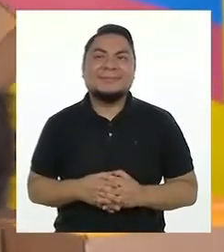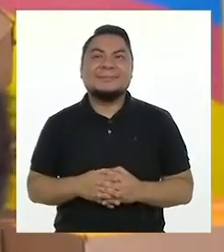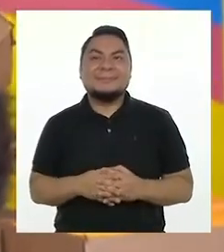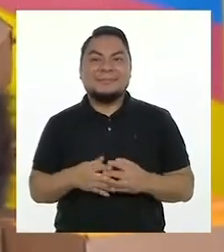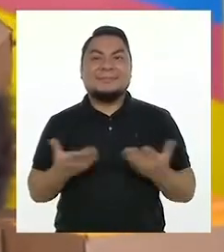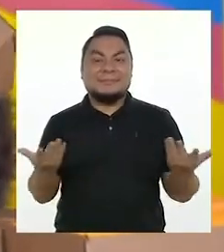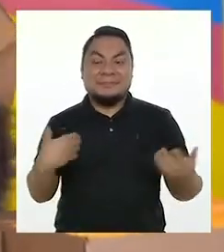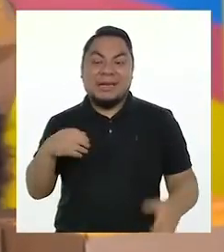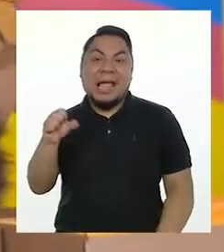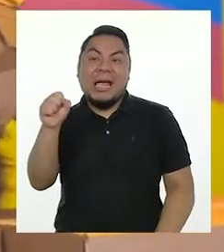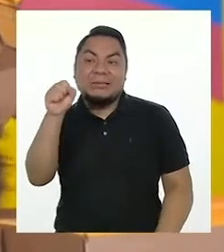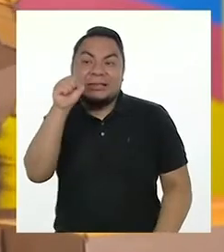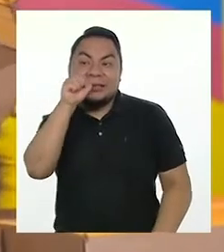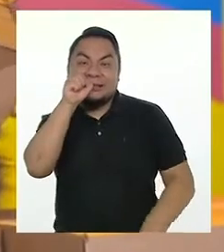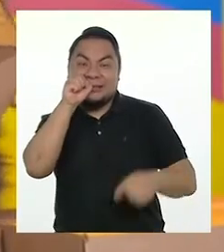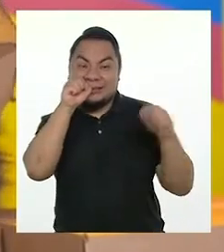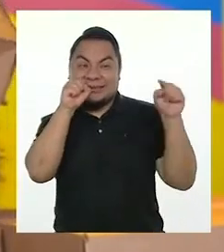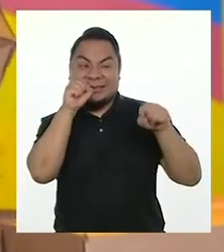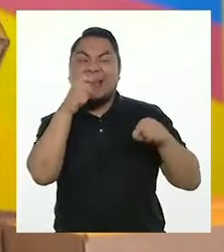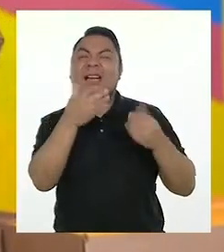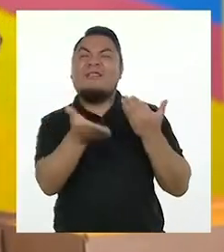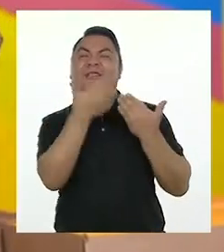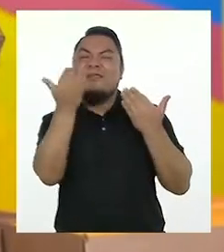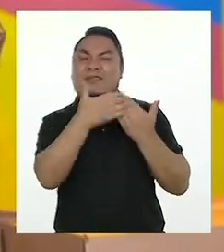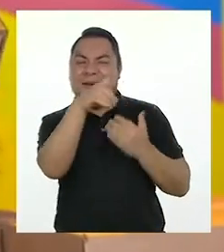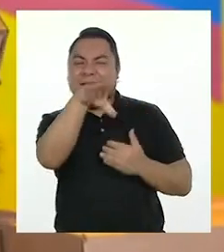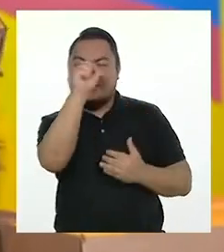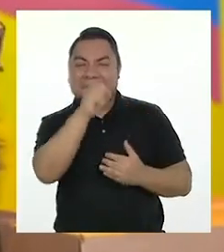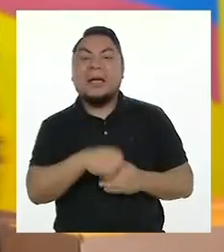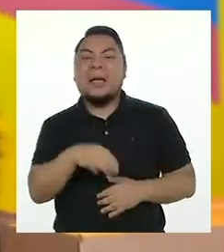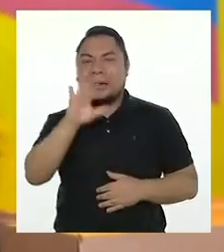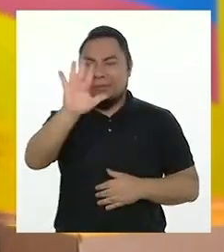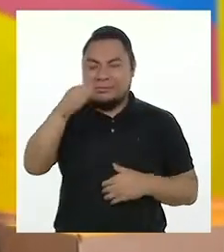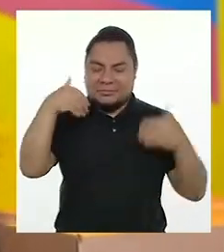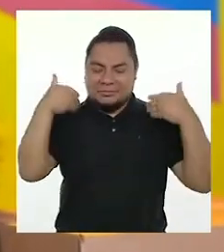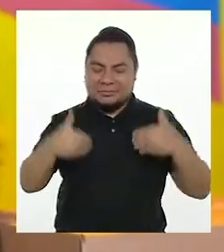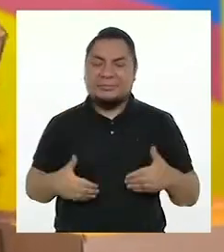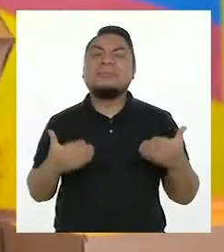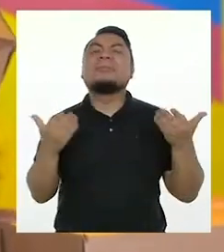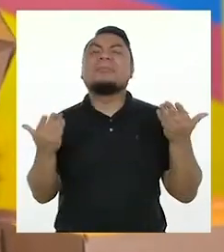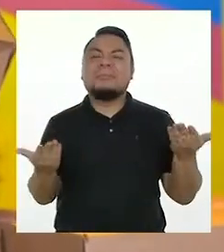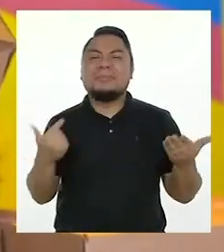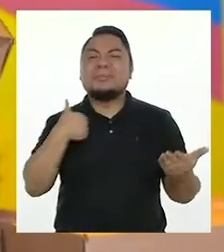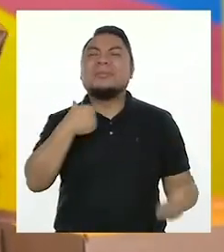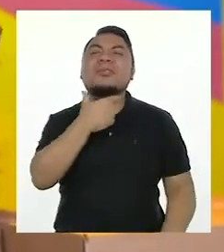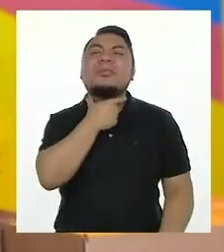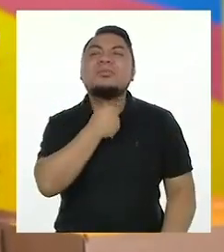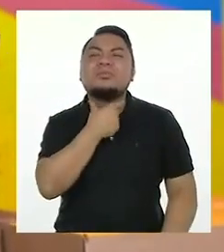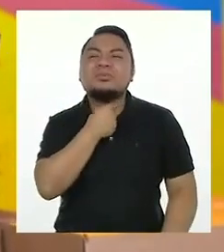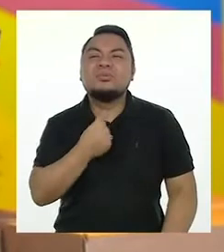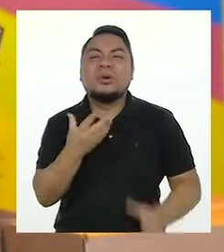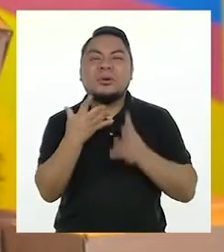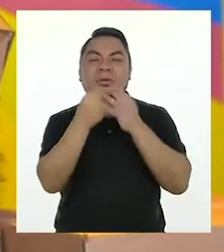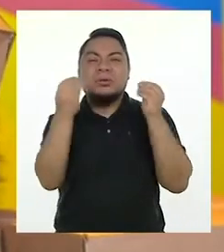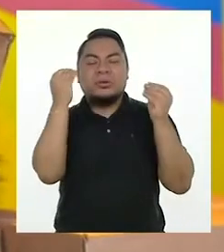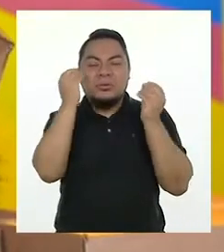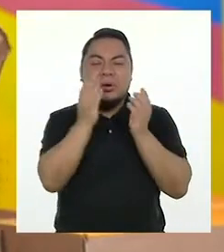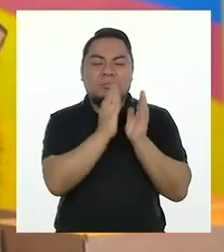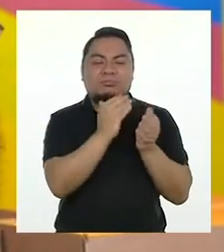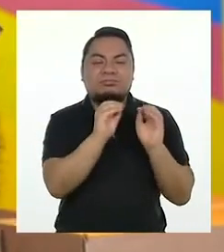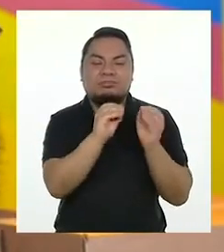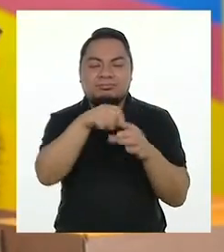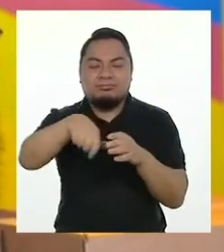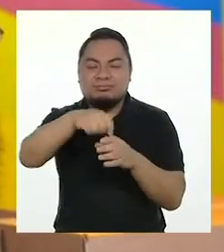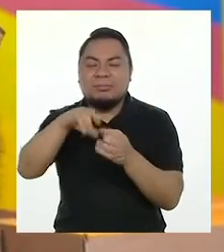La zanahoria te pareció muy fácil. Este te va a costar un poco más. Soy una verdura que me encanta. Tiene muchas formas de prepararse.